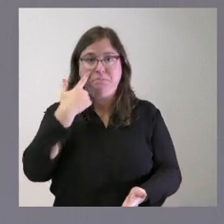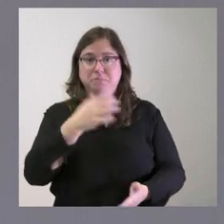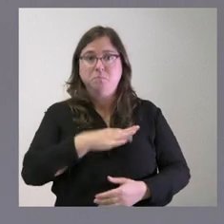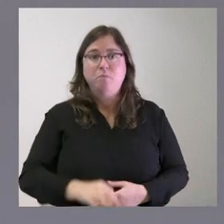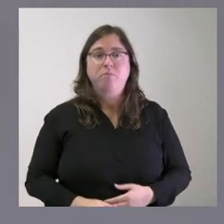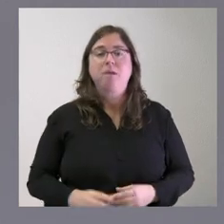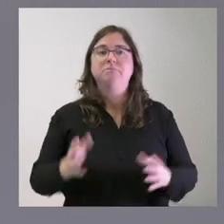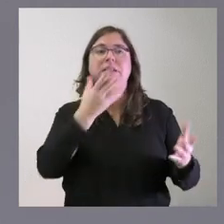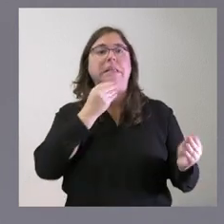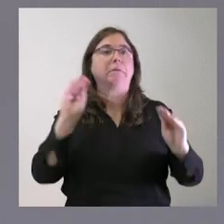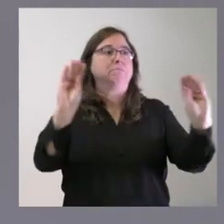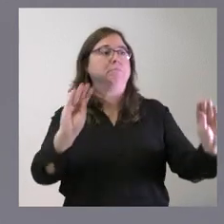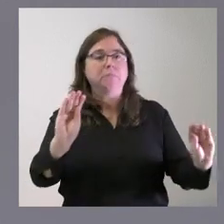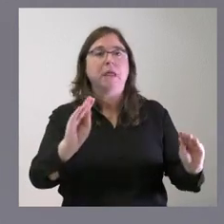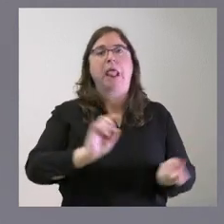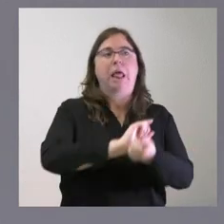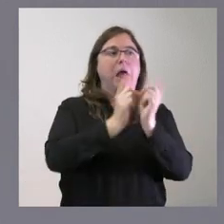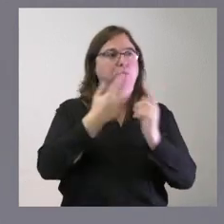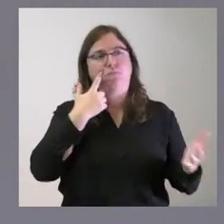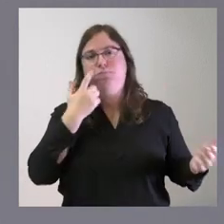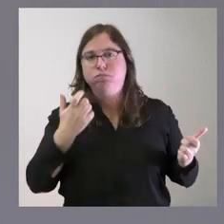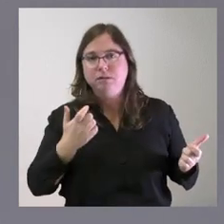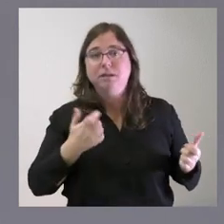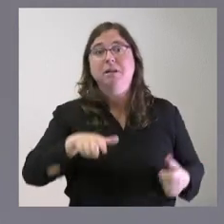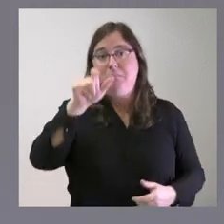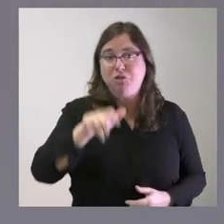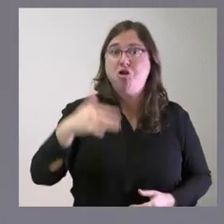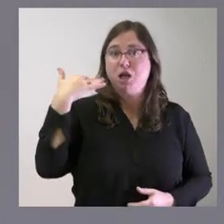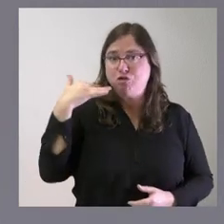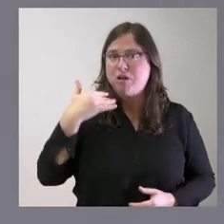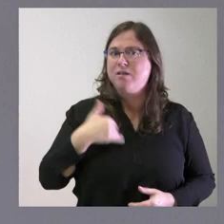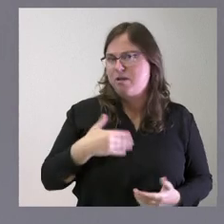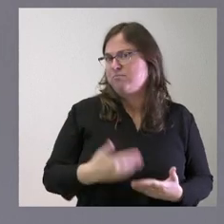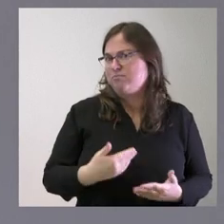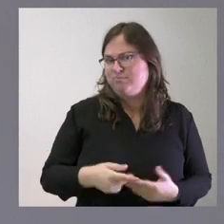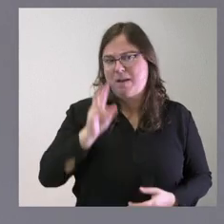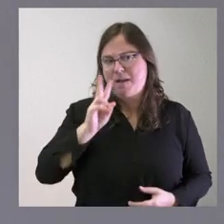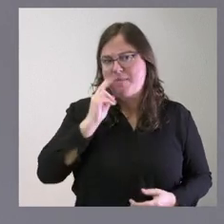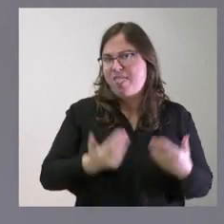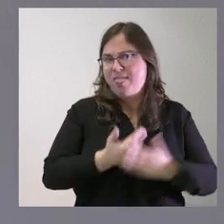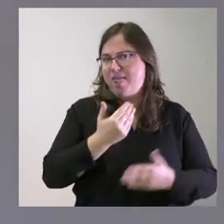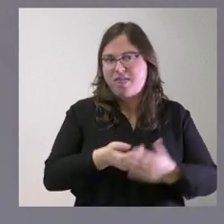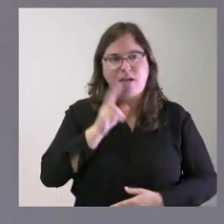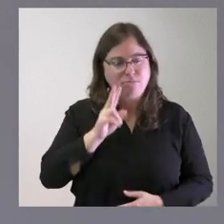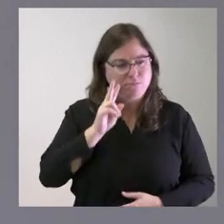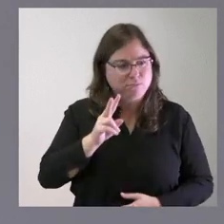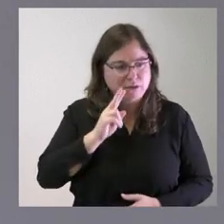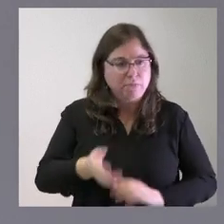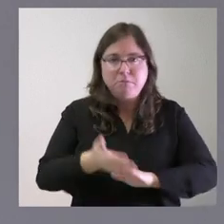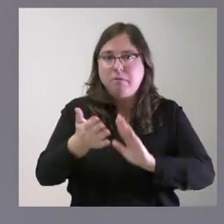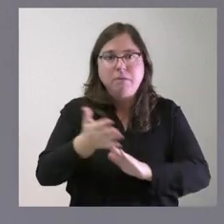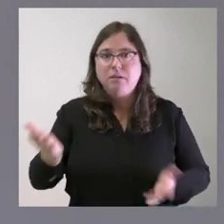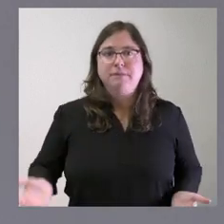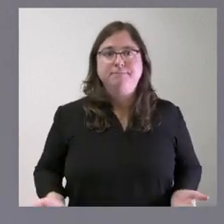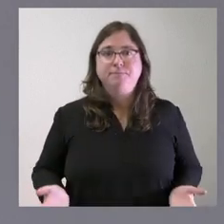cómo está quedando y va a poder apreciar el cambio y yo creo que muchos orianos lo están comprobando en el día a día cuásto ensañando para allá que